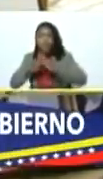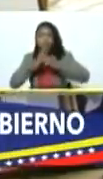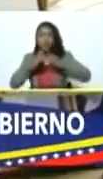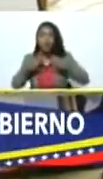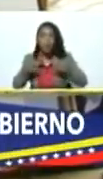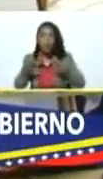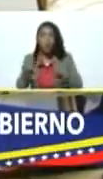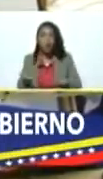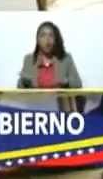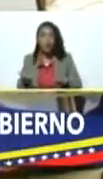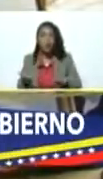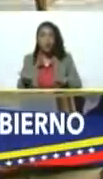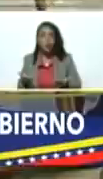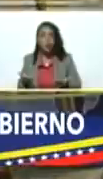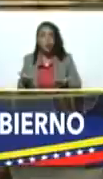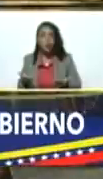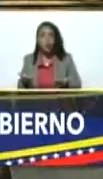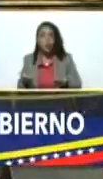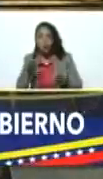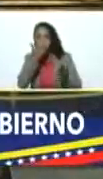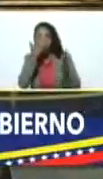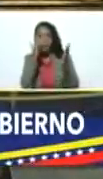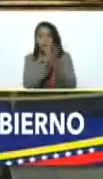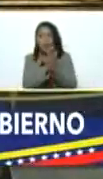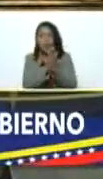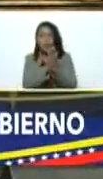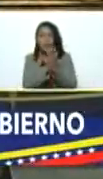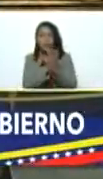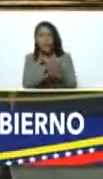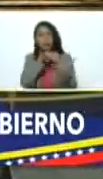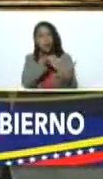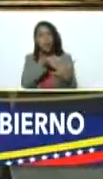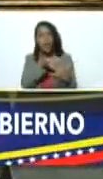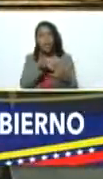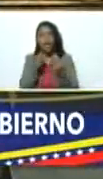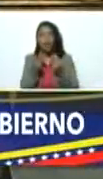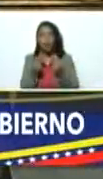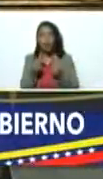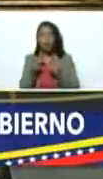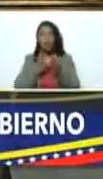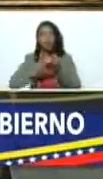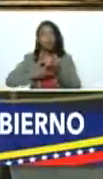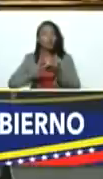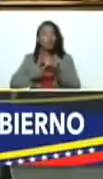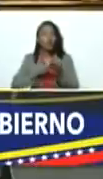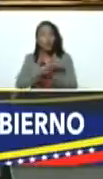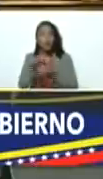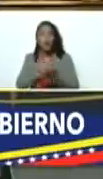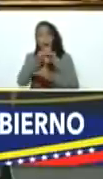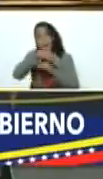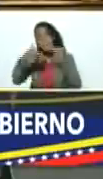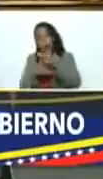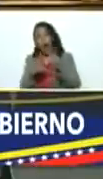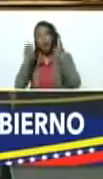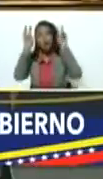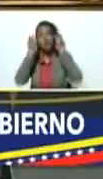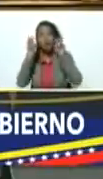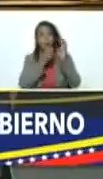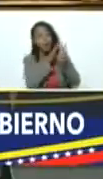los frentes de batalla económico de recuperación bajo un nuevo esquema